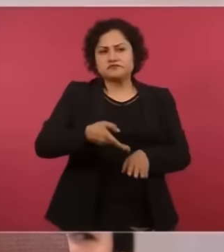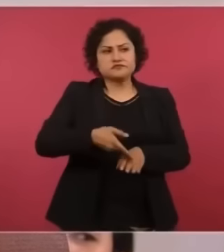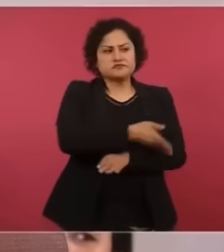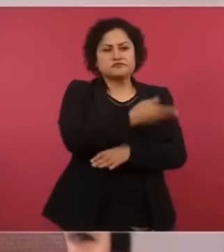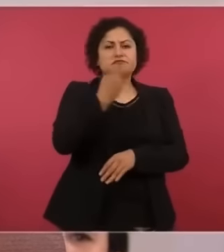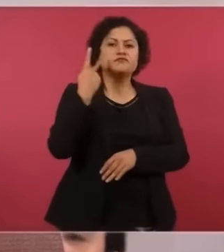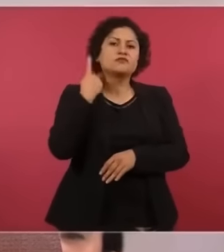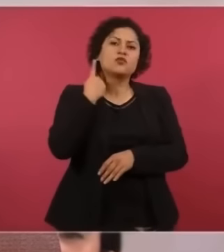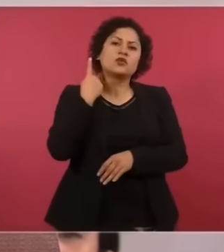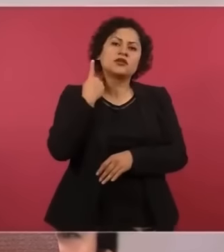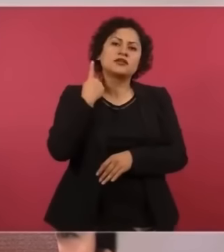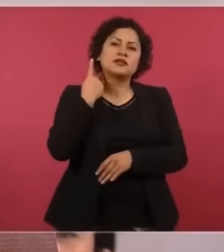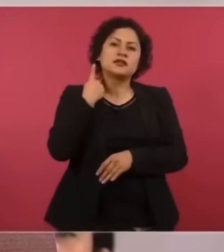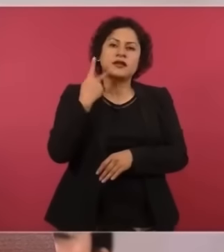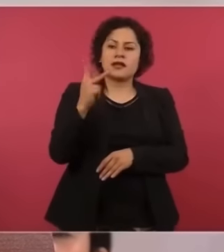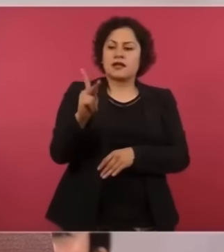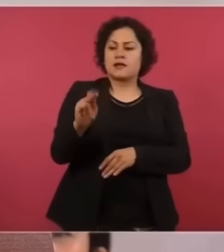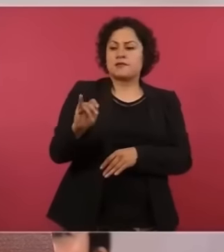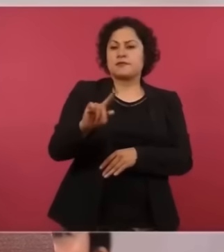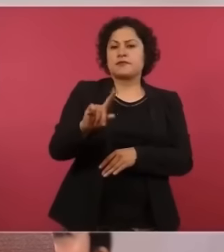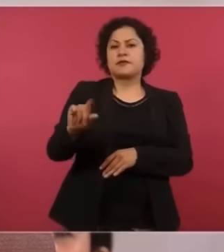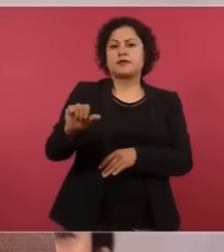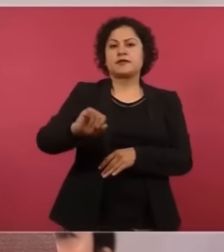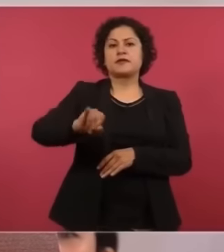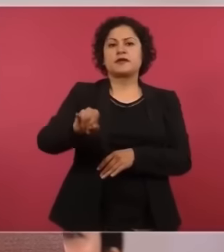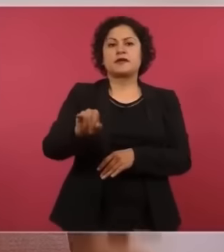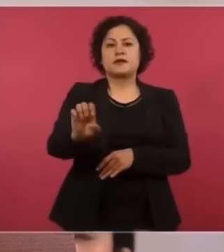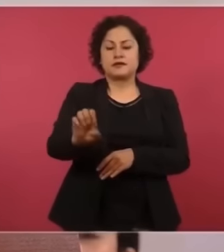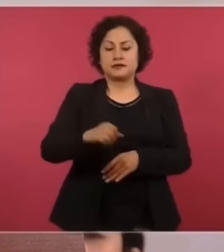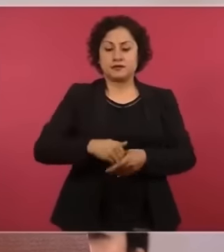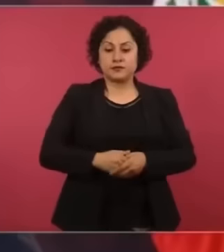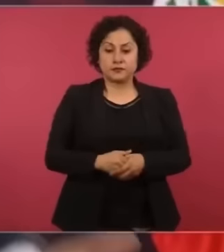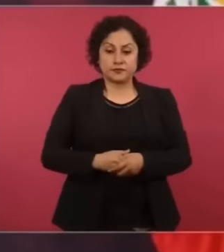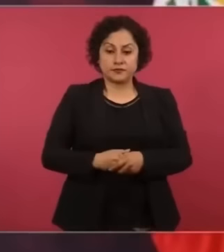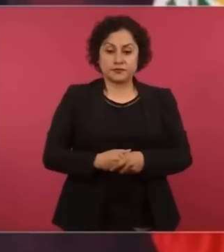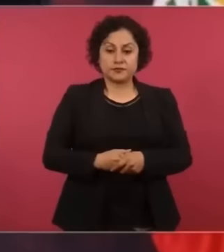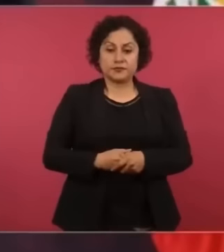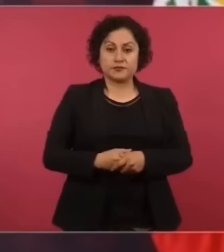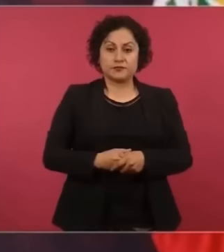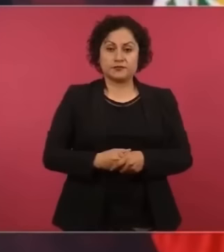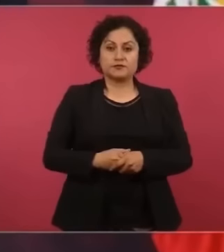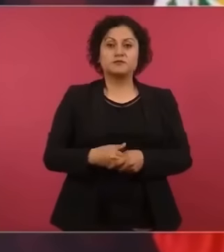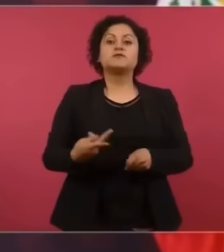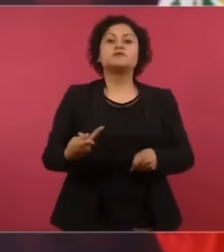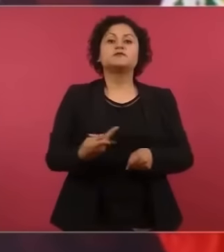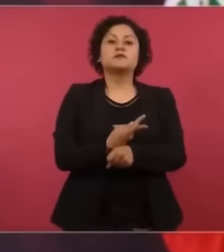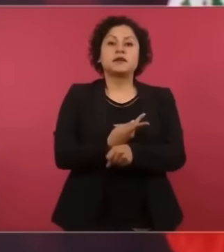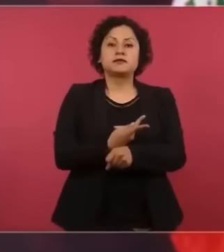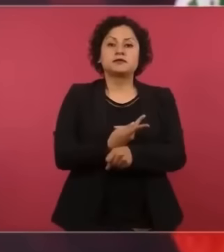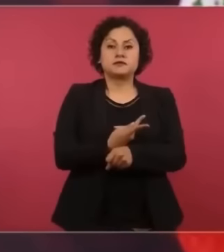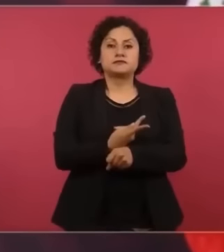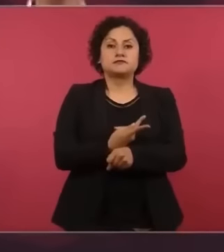se saqueó al país